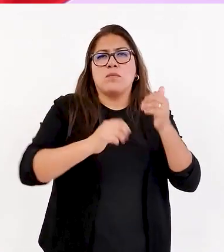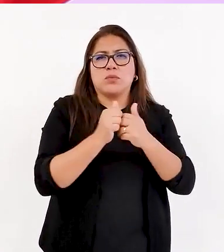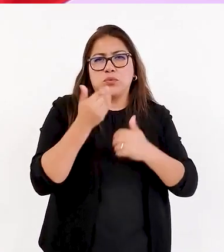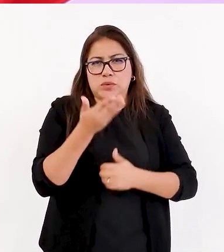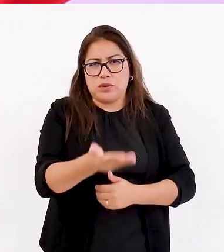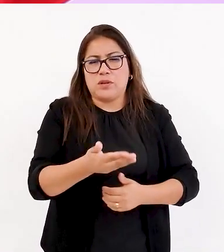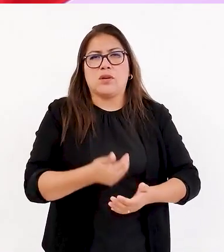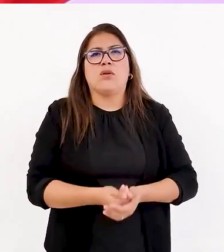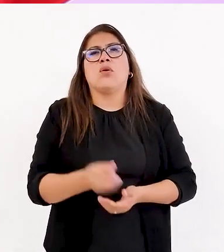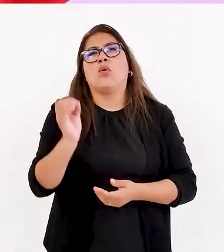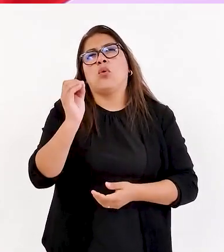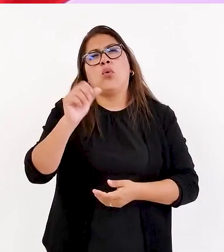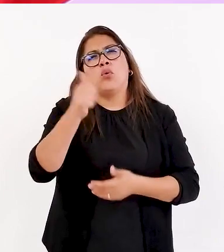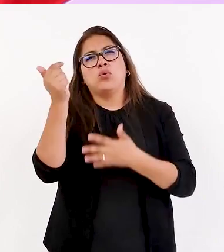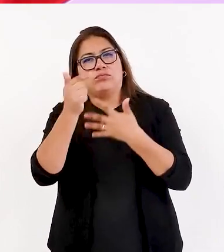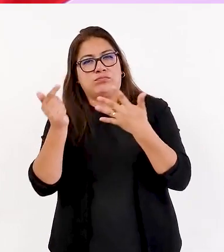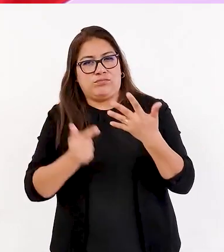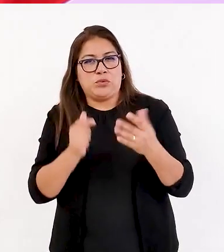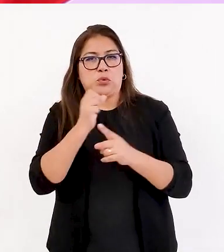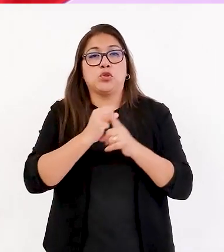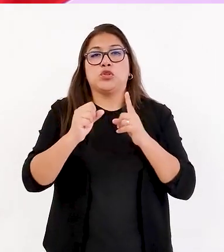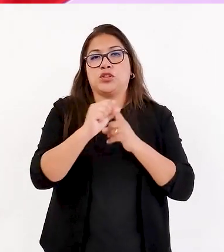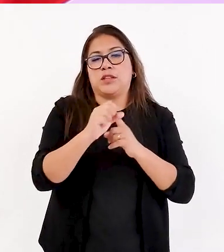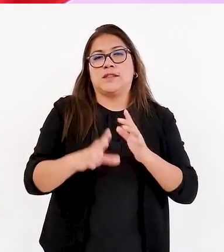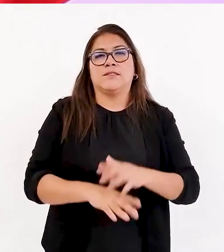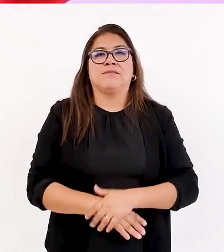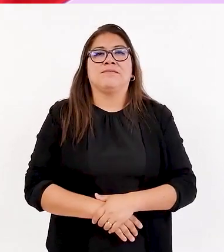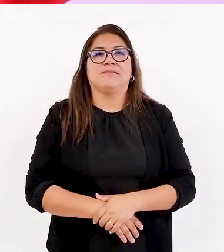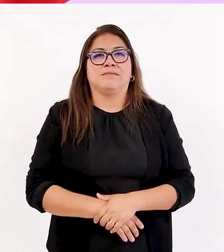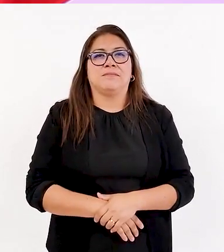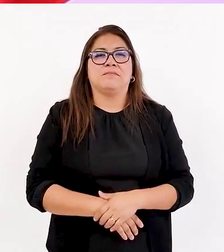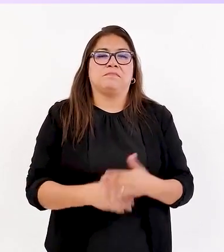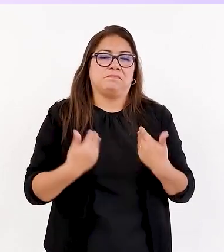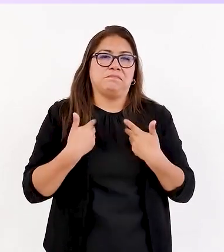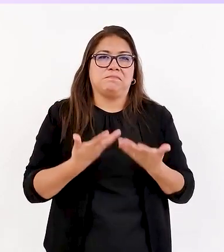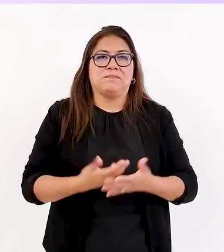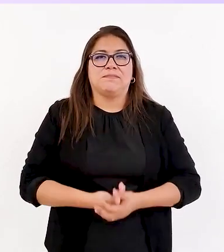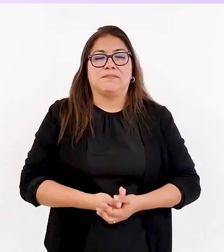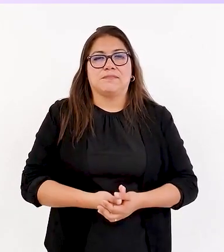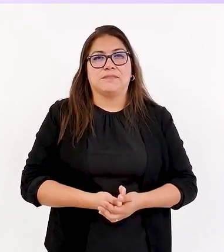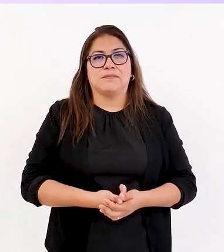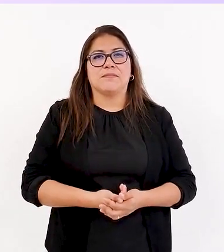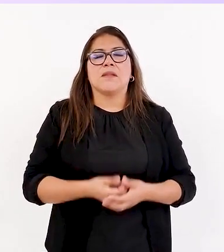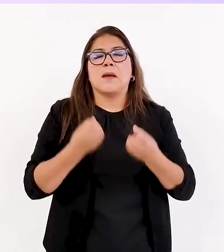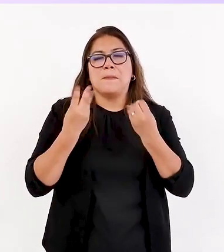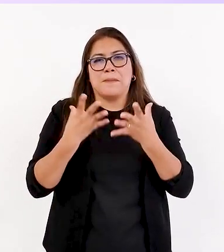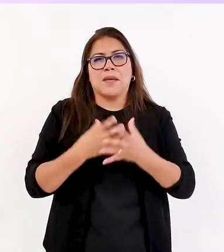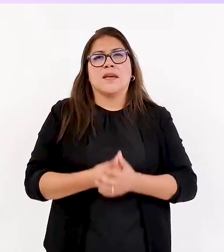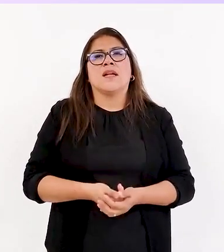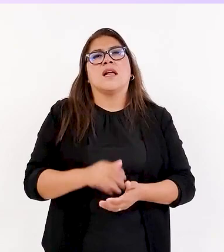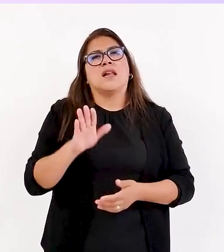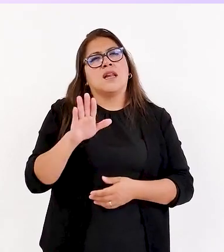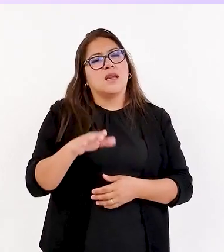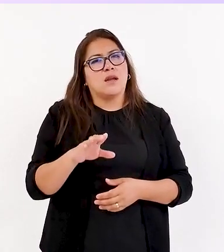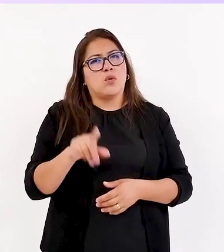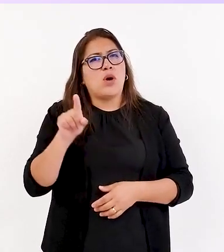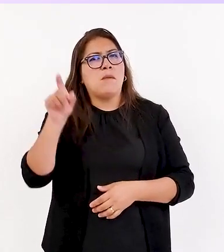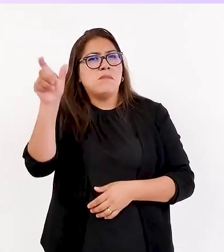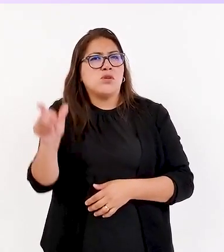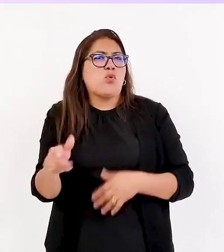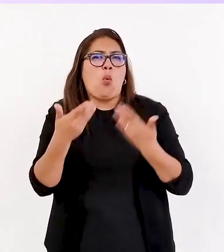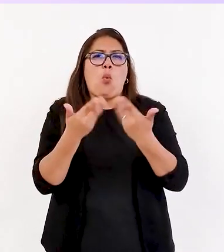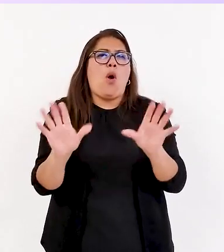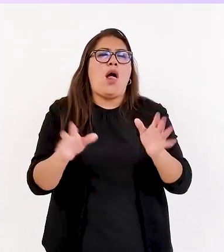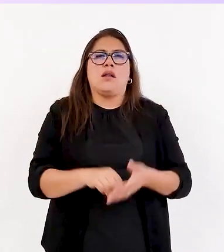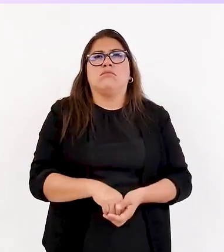Contigo, ¿no? O a otros programas sociales. Ok. Ahí tenemos ese... O por ejemplo, una persona de cualquier lugar, ya